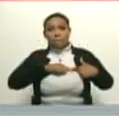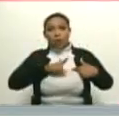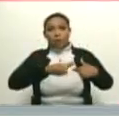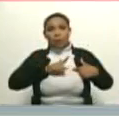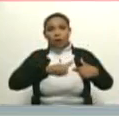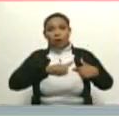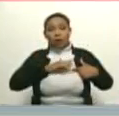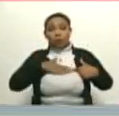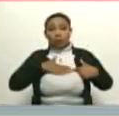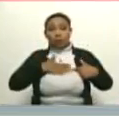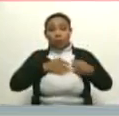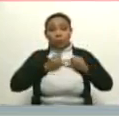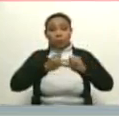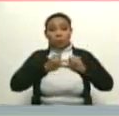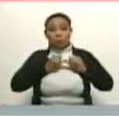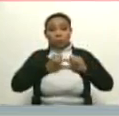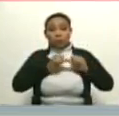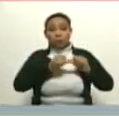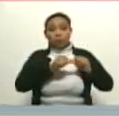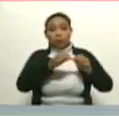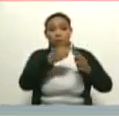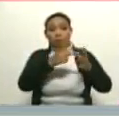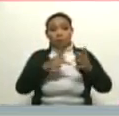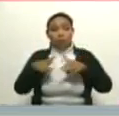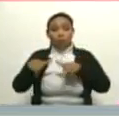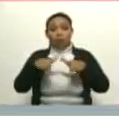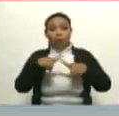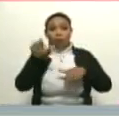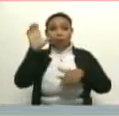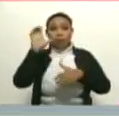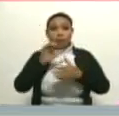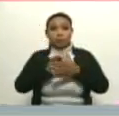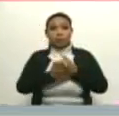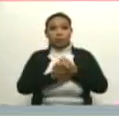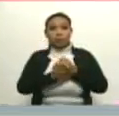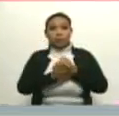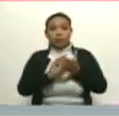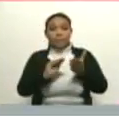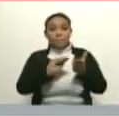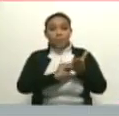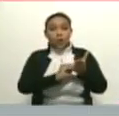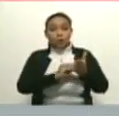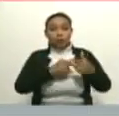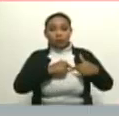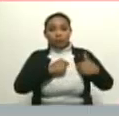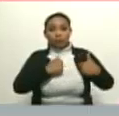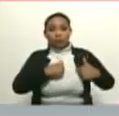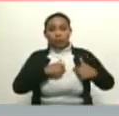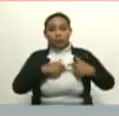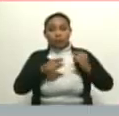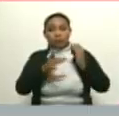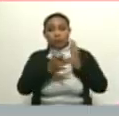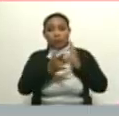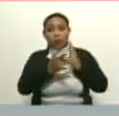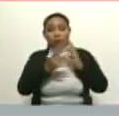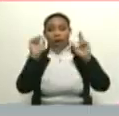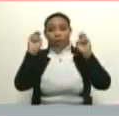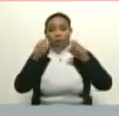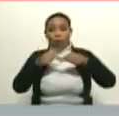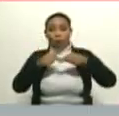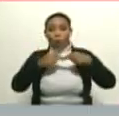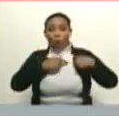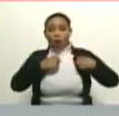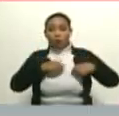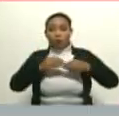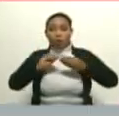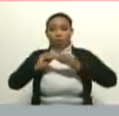que se pueda continuar en varios lugares del país colocando los marcapasos que nosotros podamos proveer